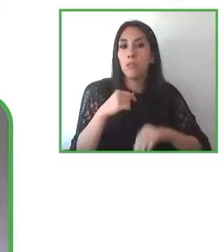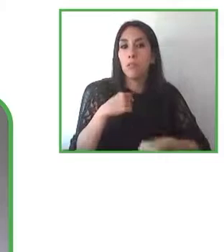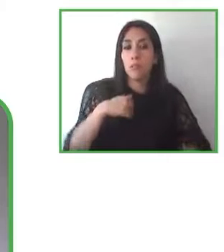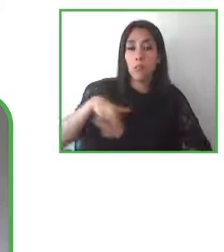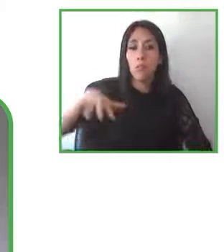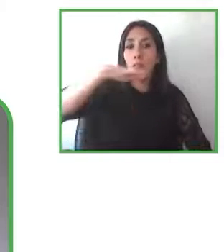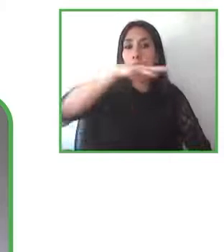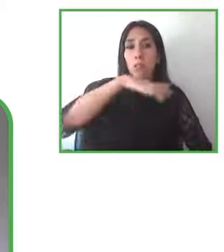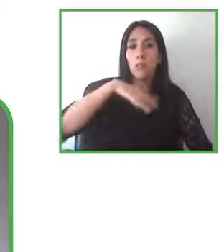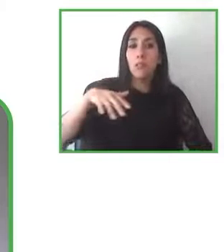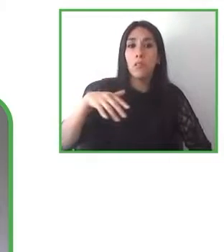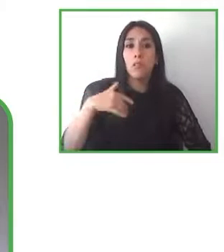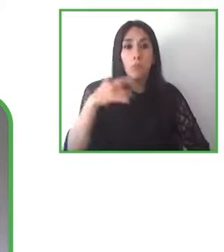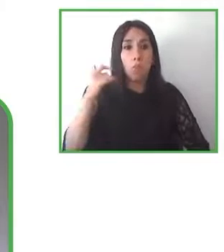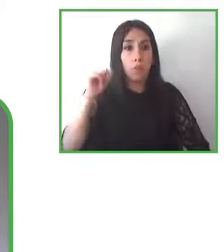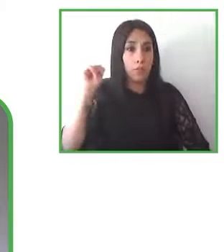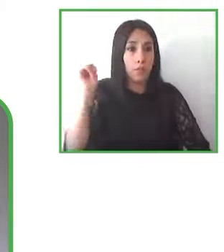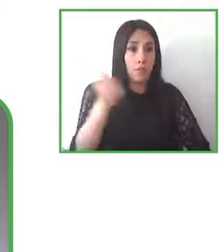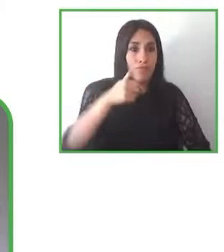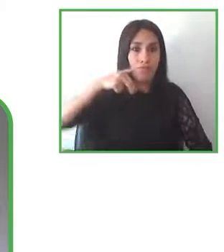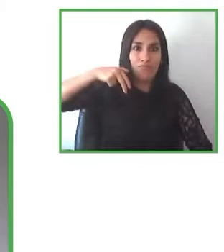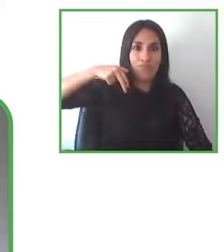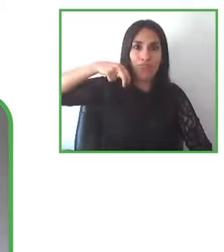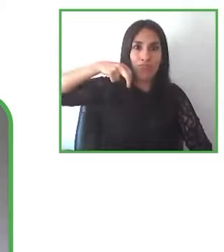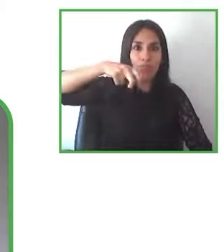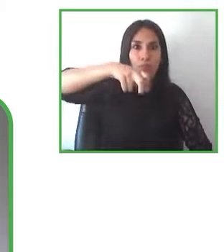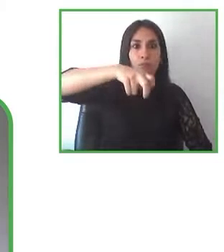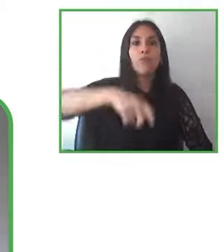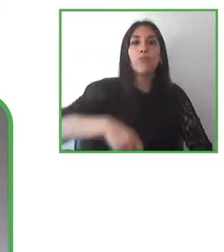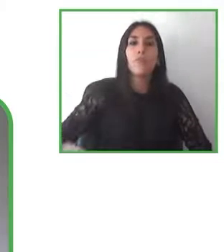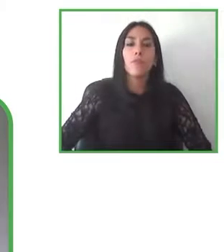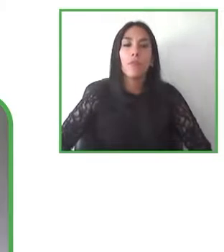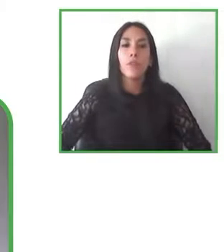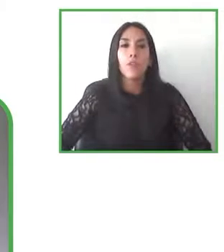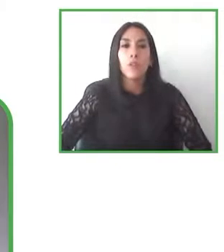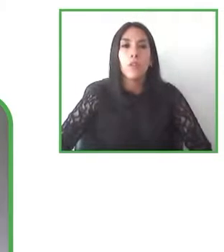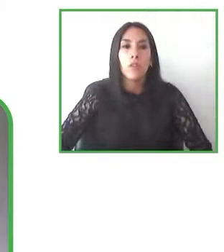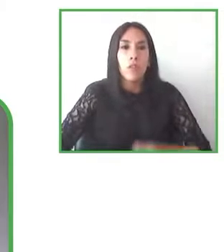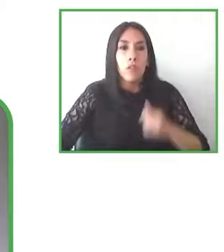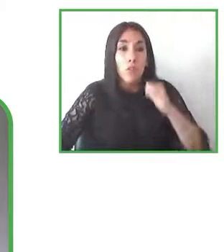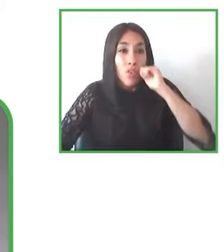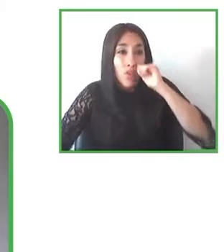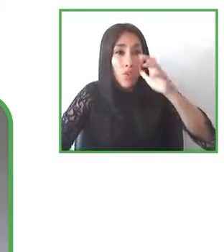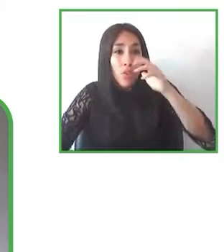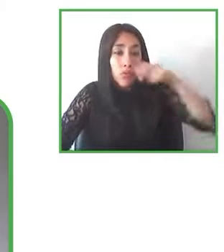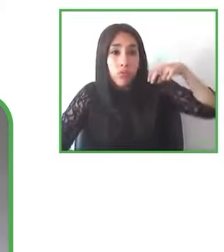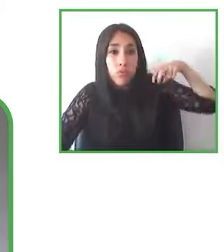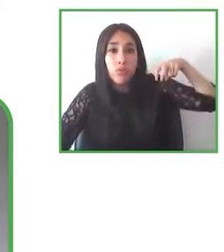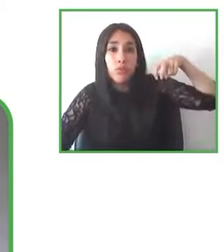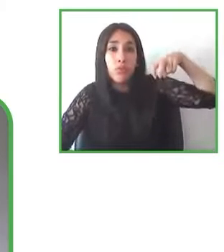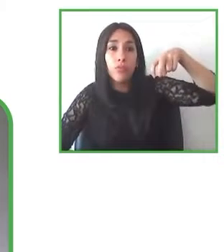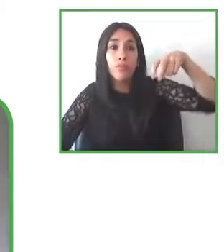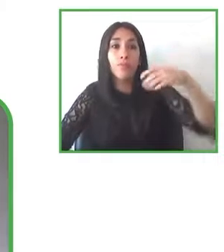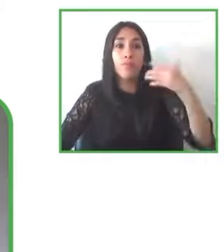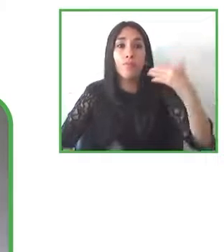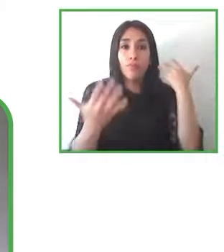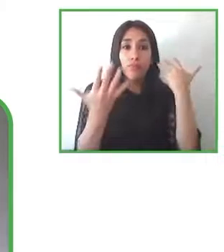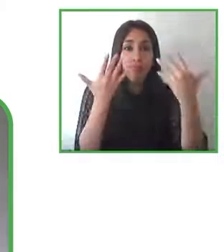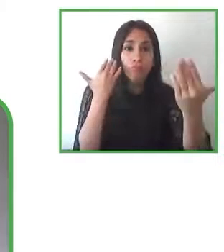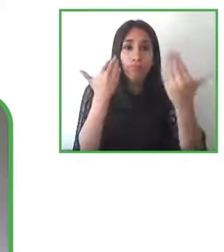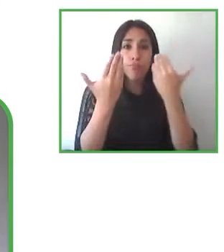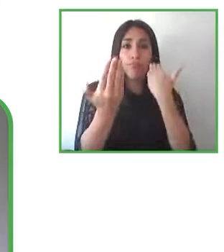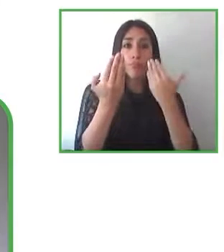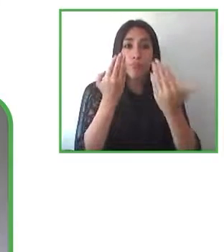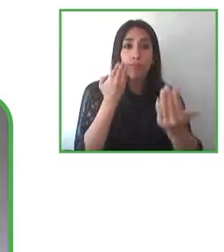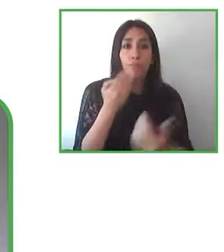o sea esto día a día nos hace peatones y cómo necesitamos mejores ciudades esta pirámide invertida